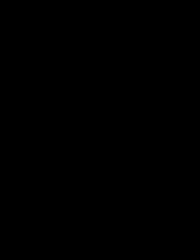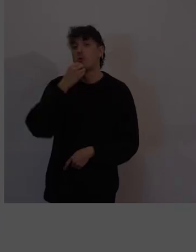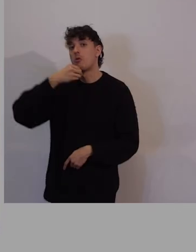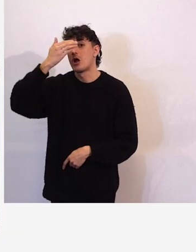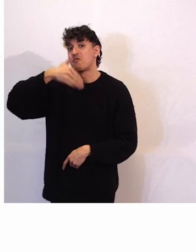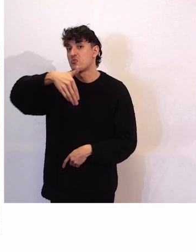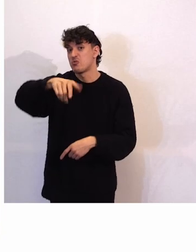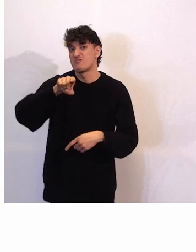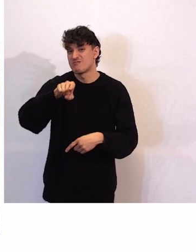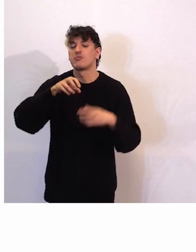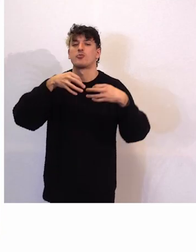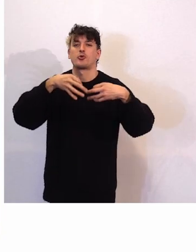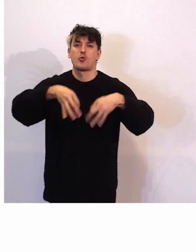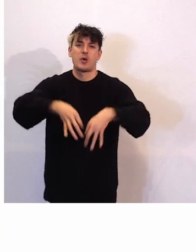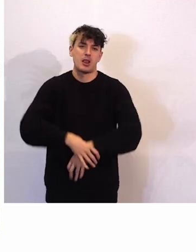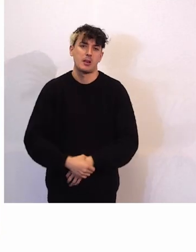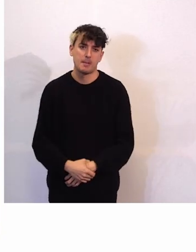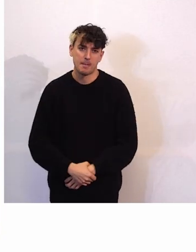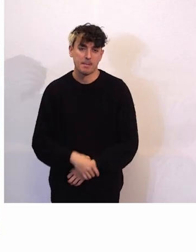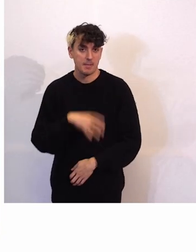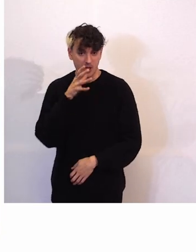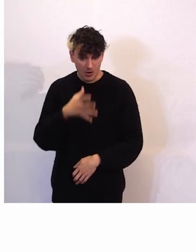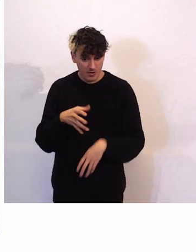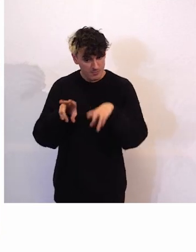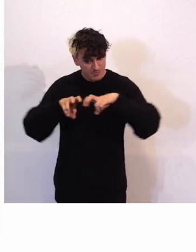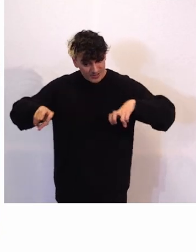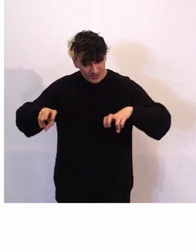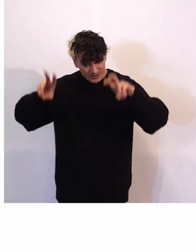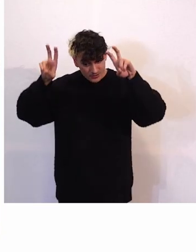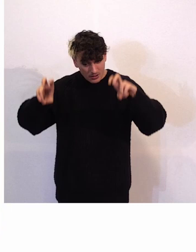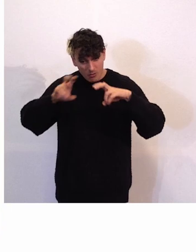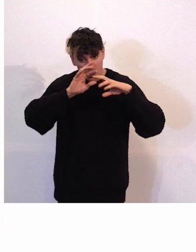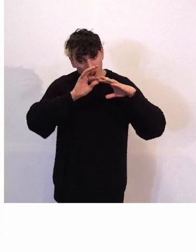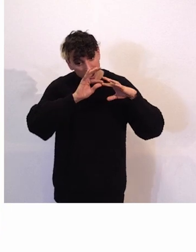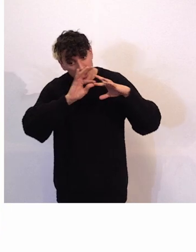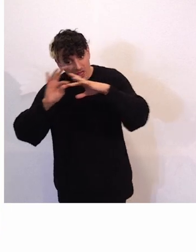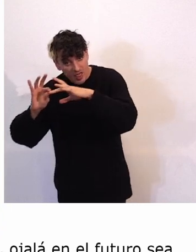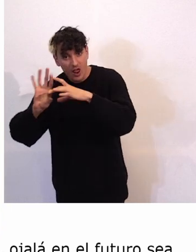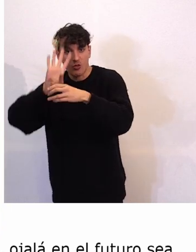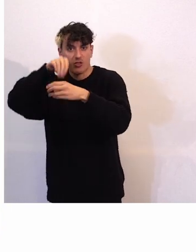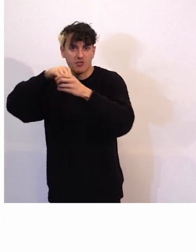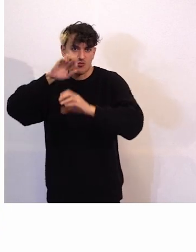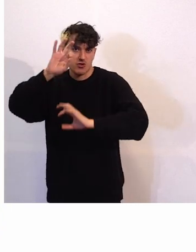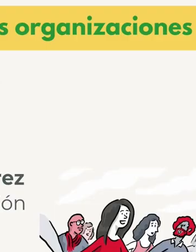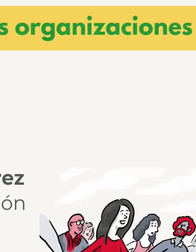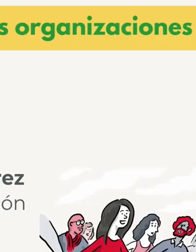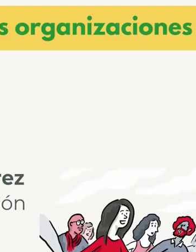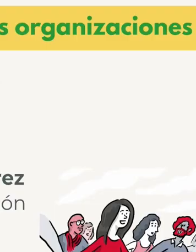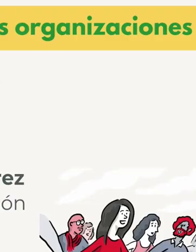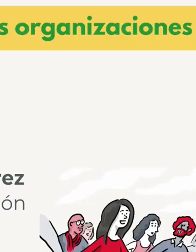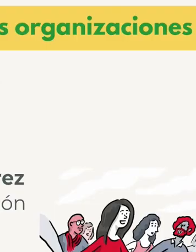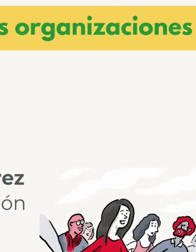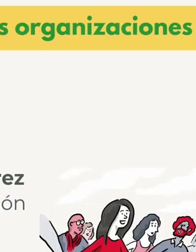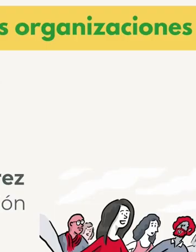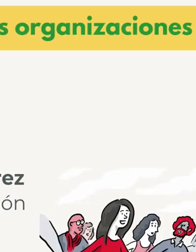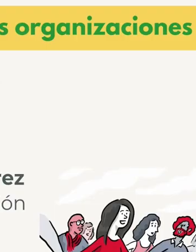Ahora vamos a dar paso en la mesa sobre el liderazgo en la organización. La introducción a esta parte